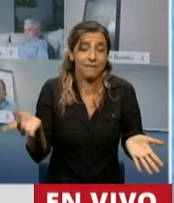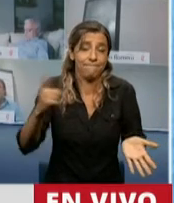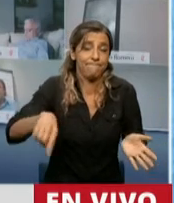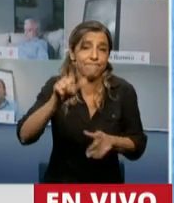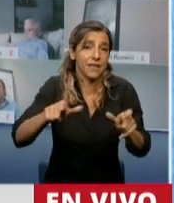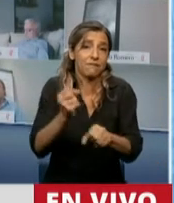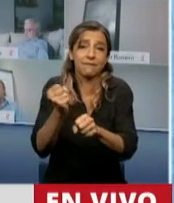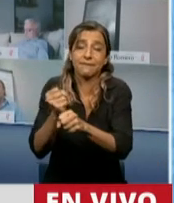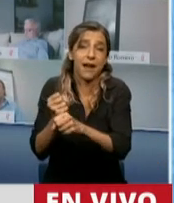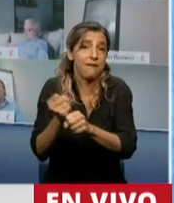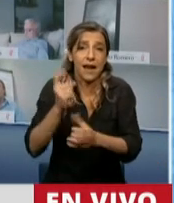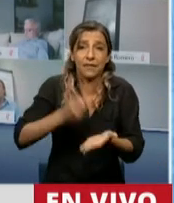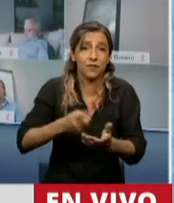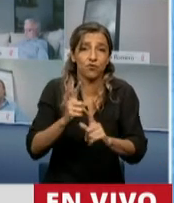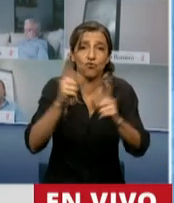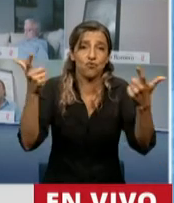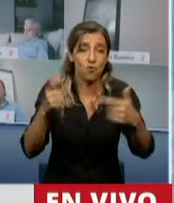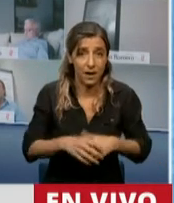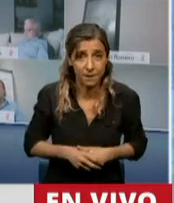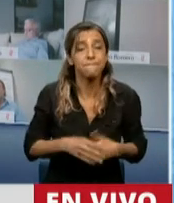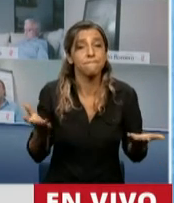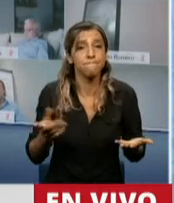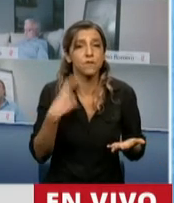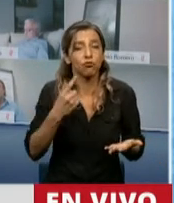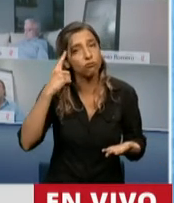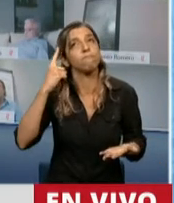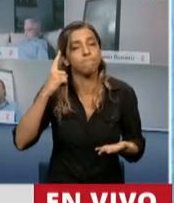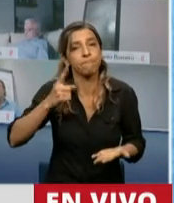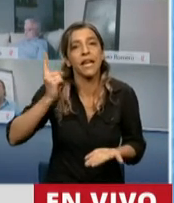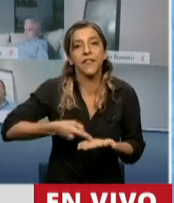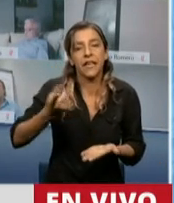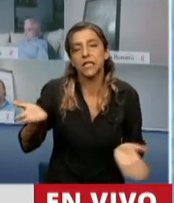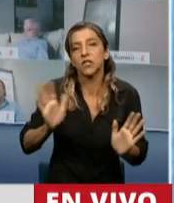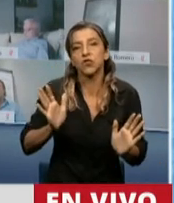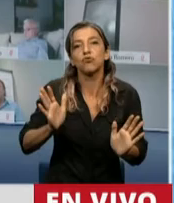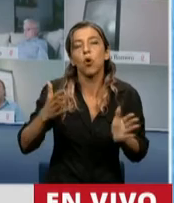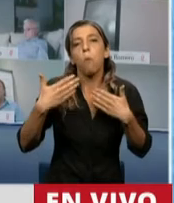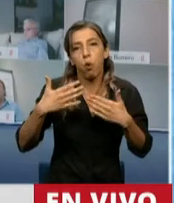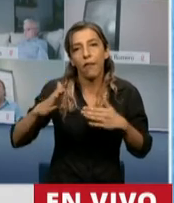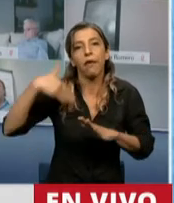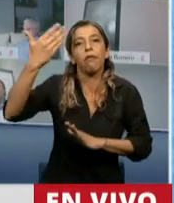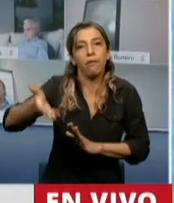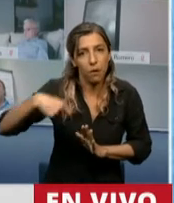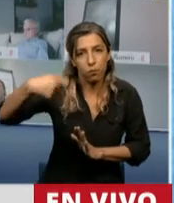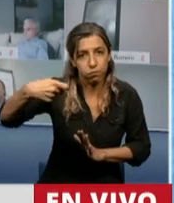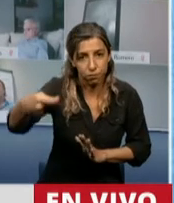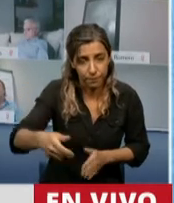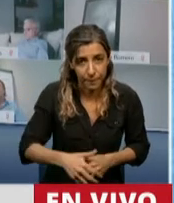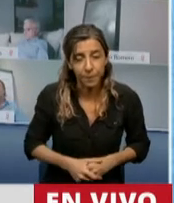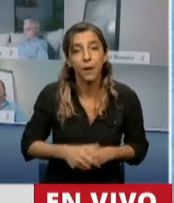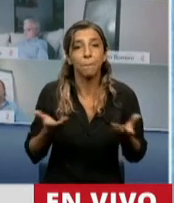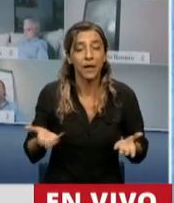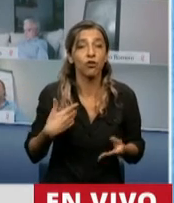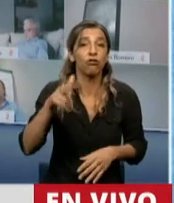necesario ampliar esa base de cobertura. Entonces, de aquel escenario de 3.200